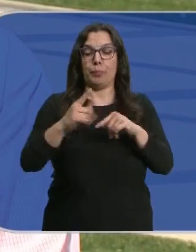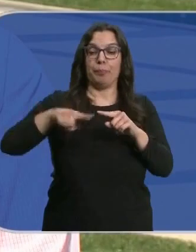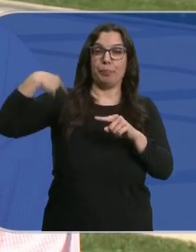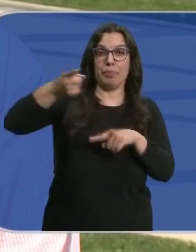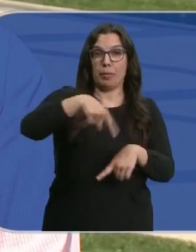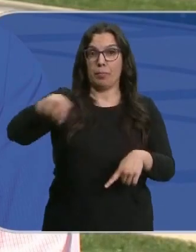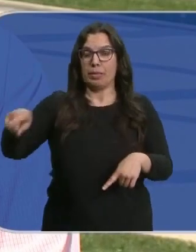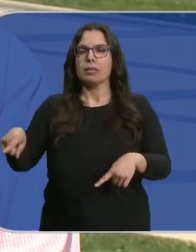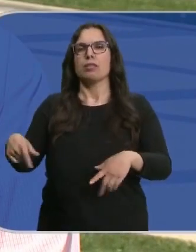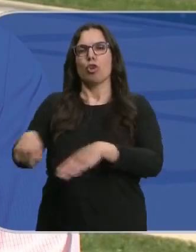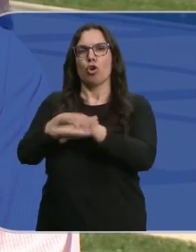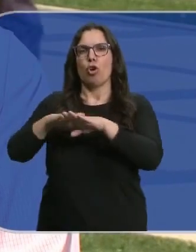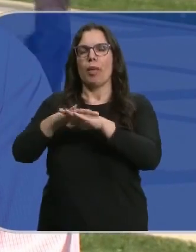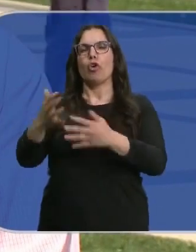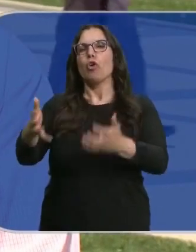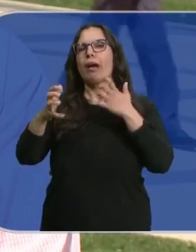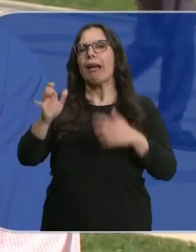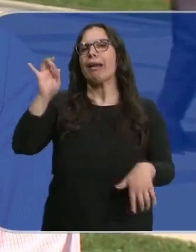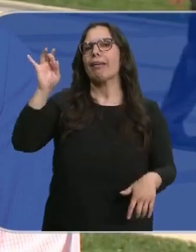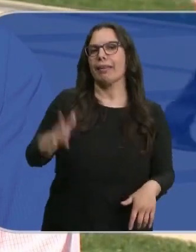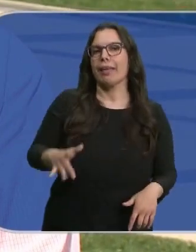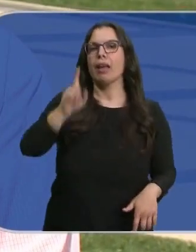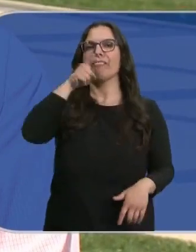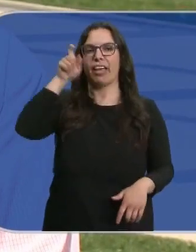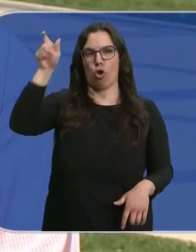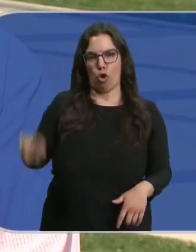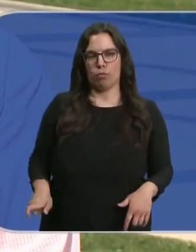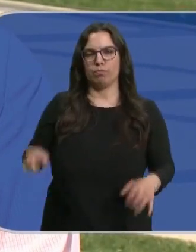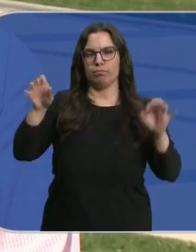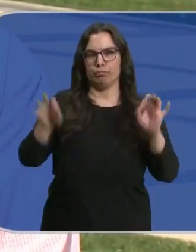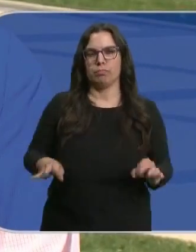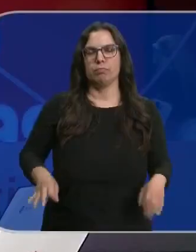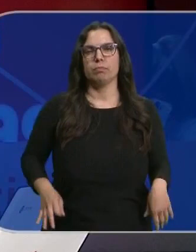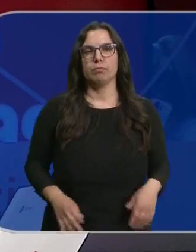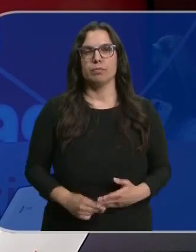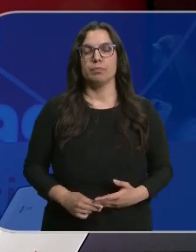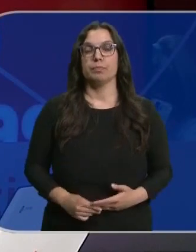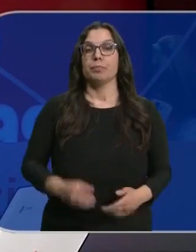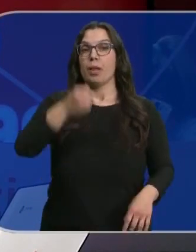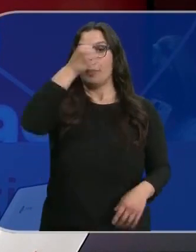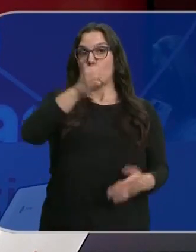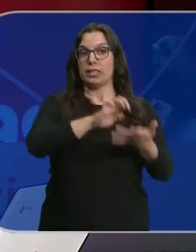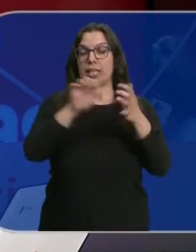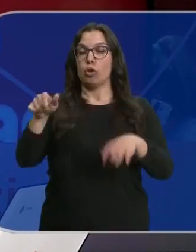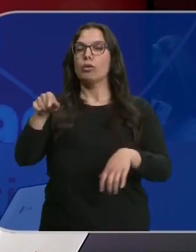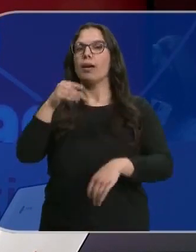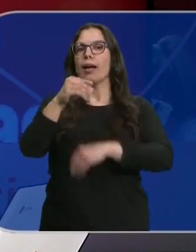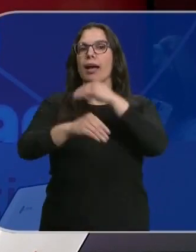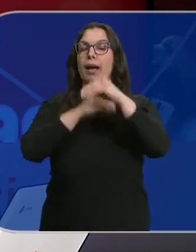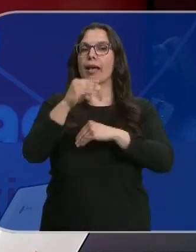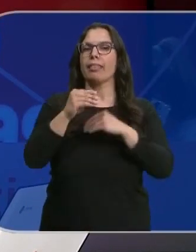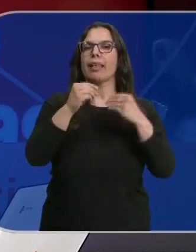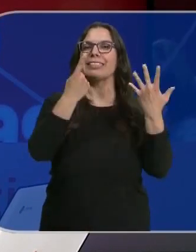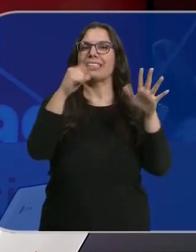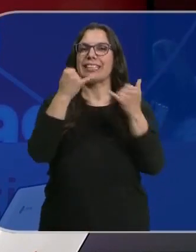de unos meses presidido por Alberto Núñez Feijó. Y el PSOE de Castilla y León va a realizar más